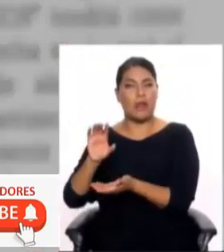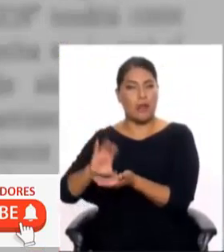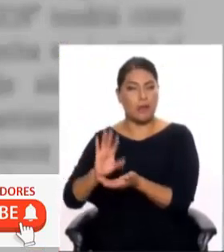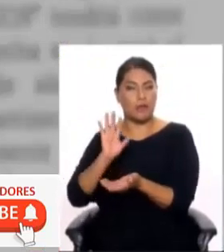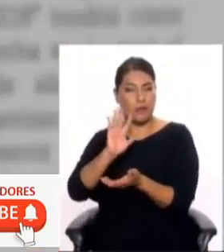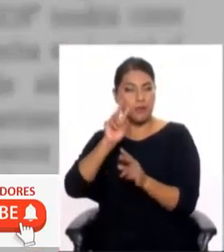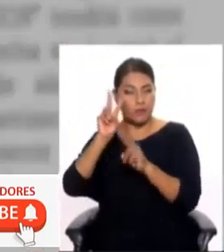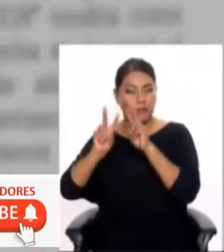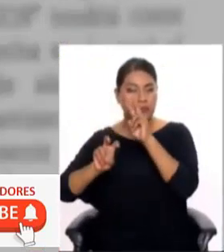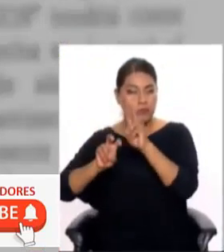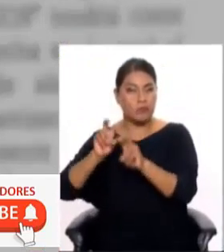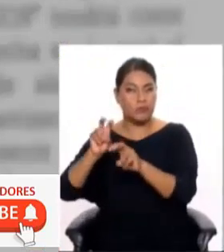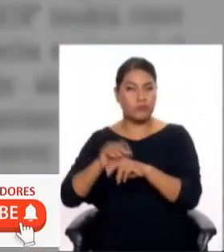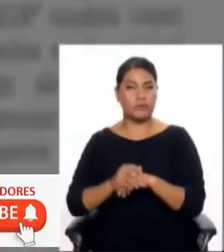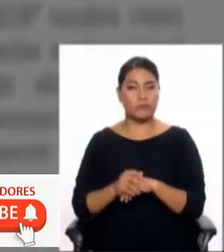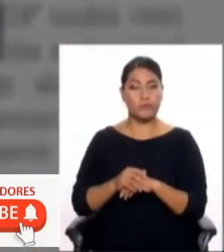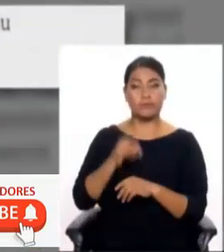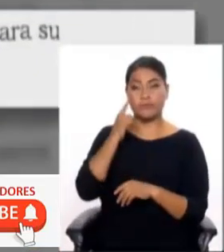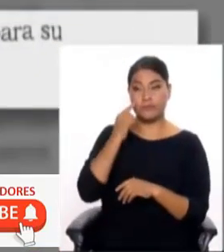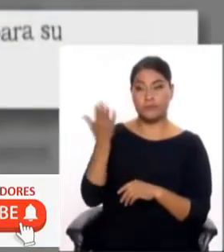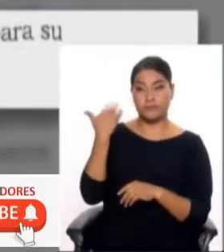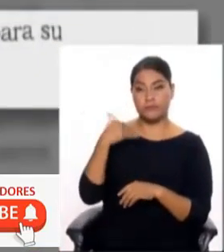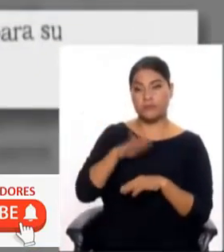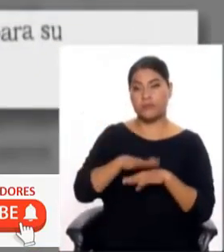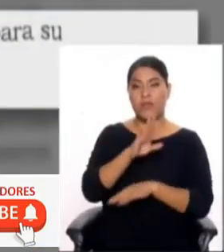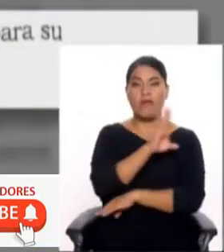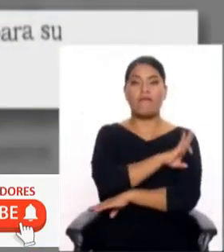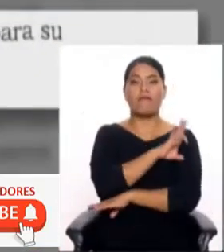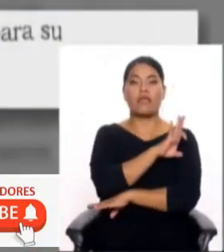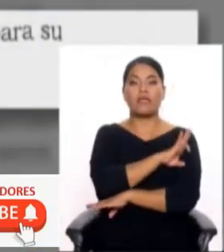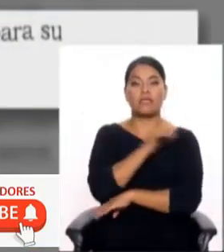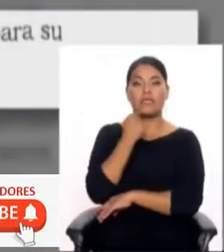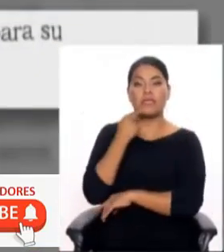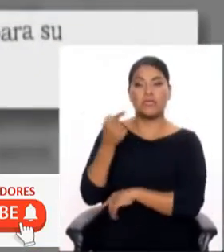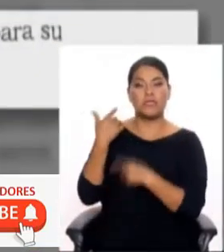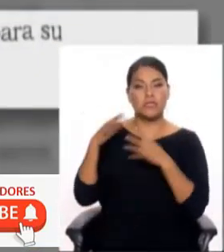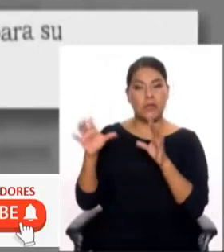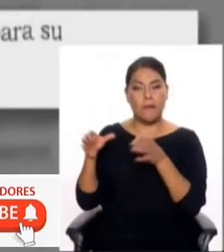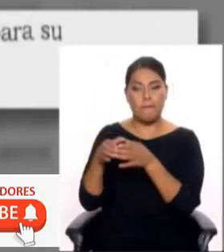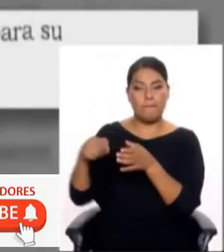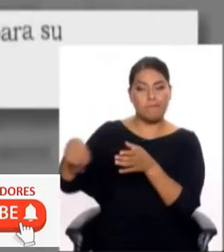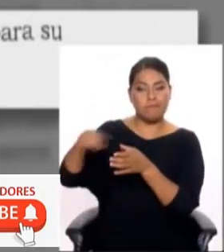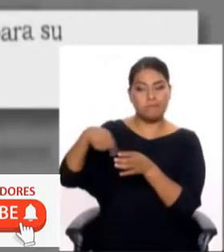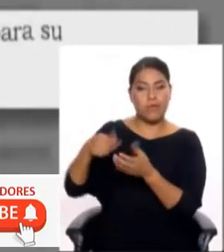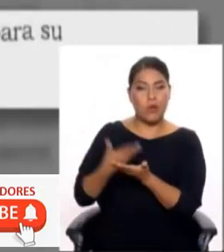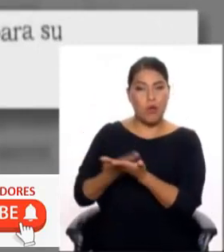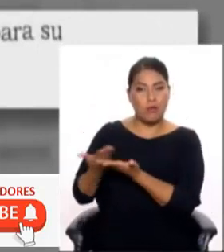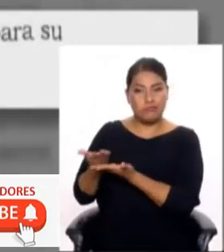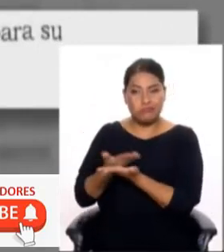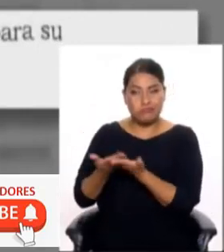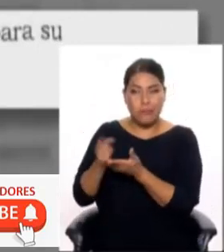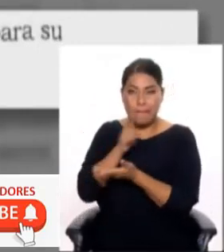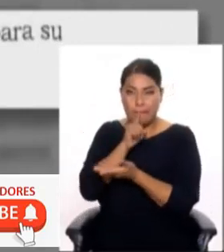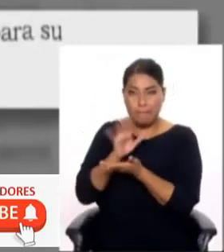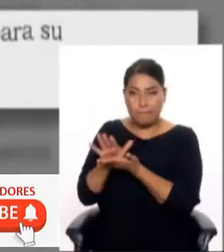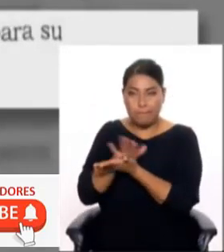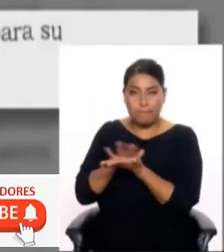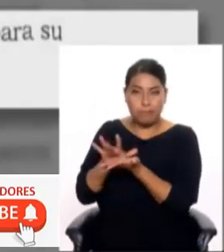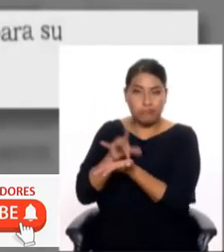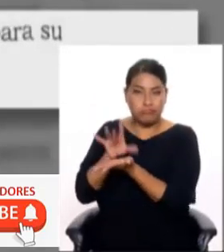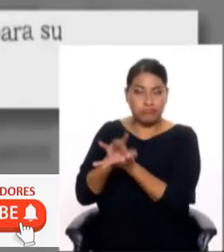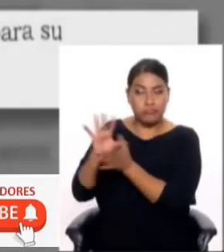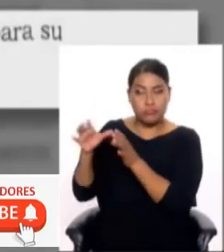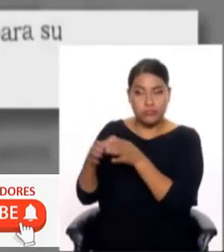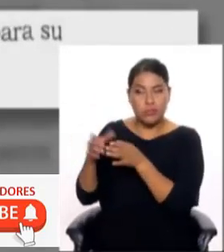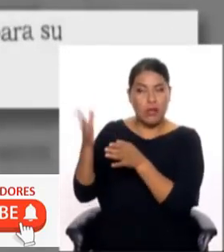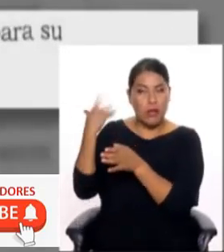eso. Según la tesis fiscal, esta presunta organización criminal estaría ligada a la macroorganización criminal enquistada